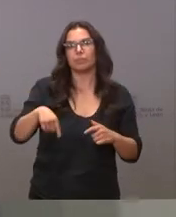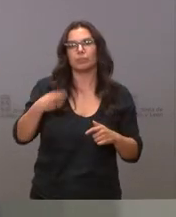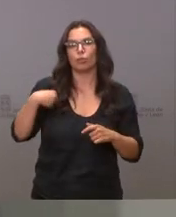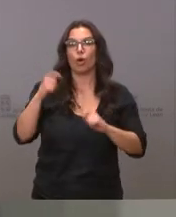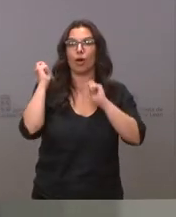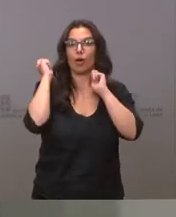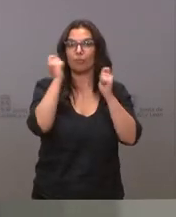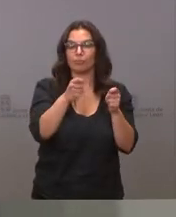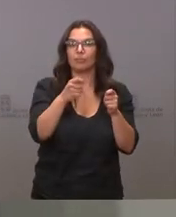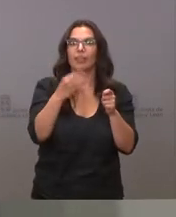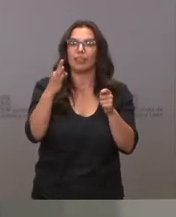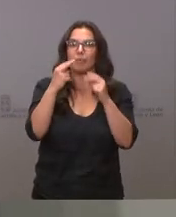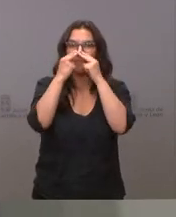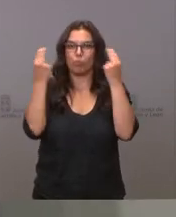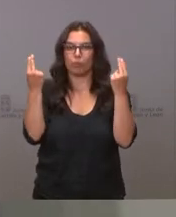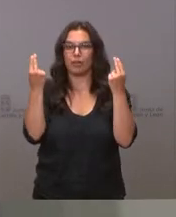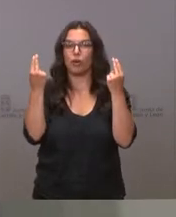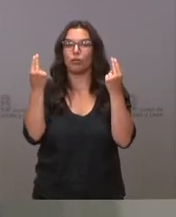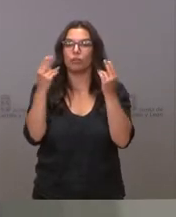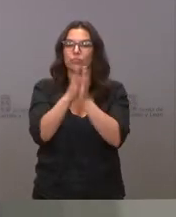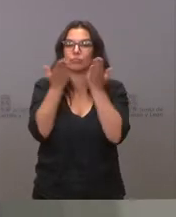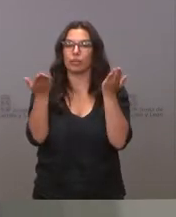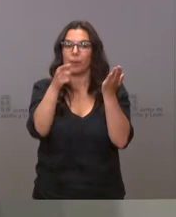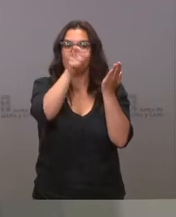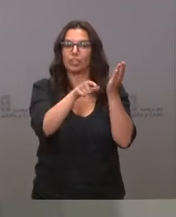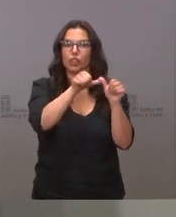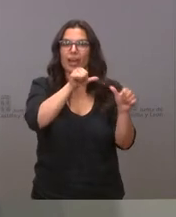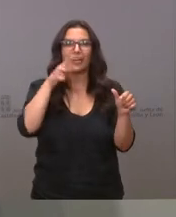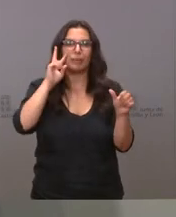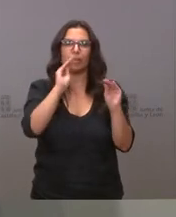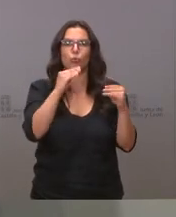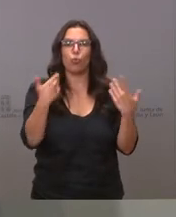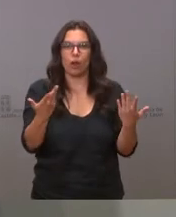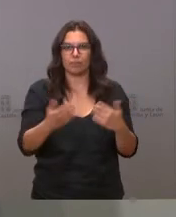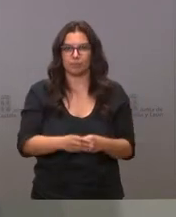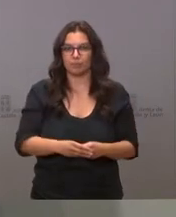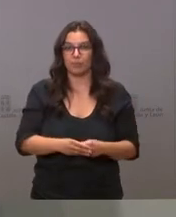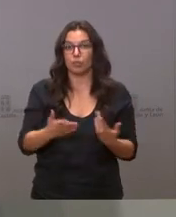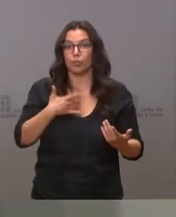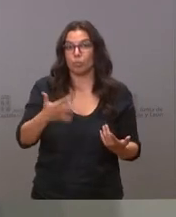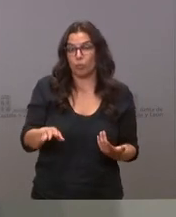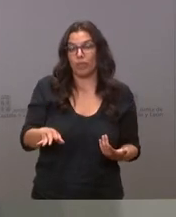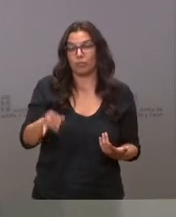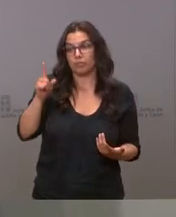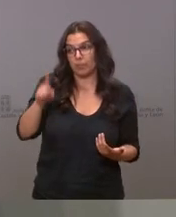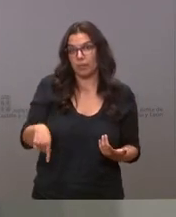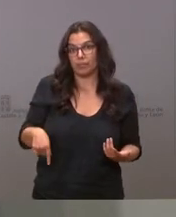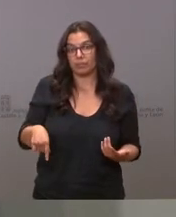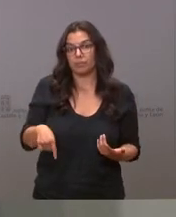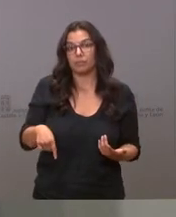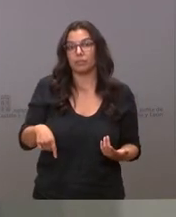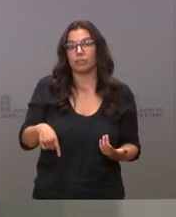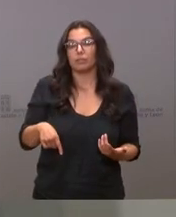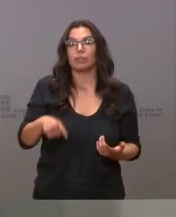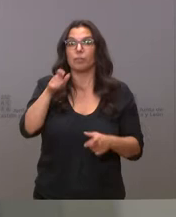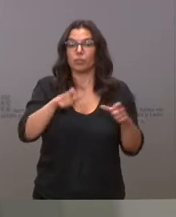nombramiento de los méritos de las personas así nombradas. Se abre la posibilidad también de que los